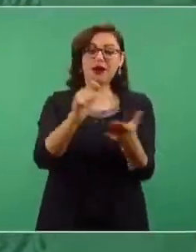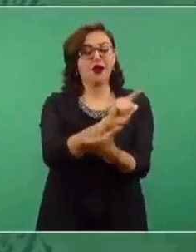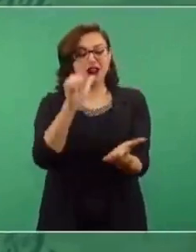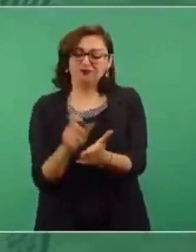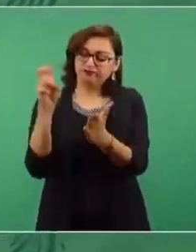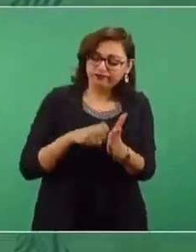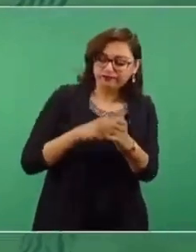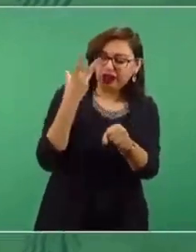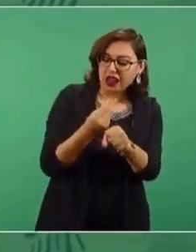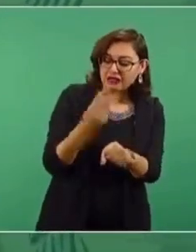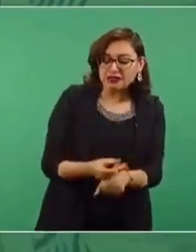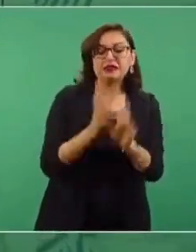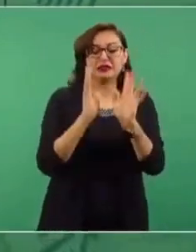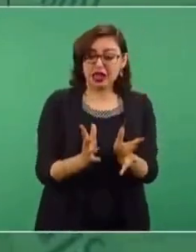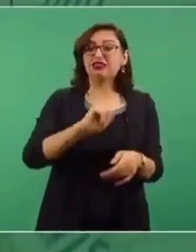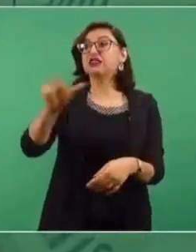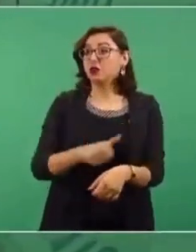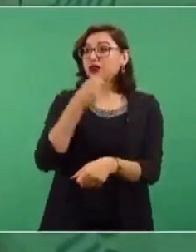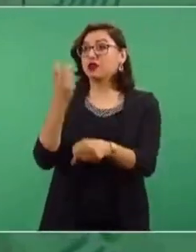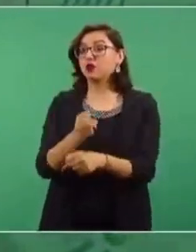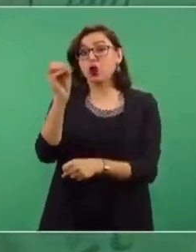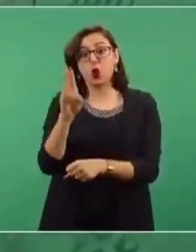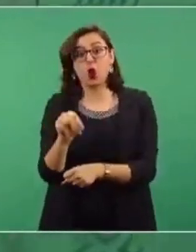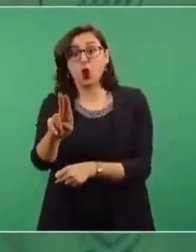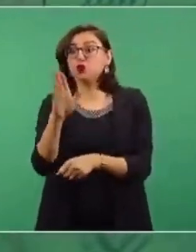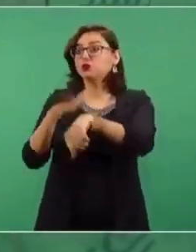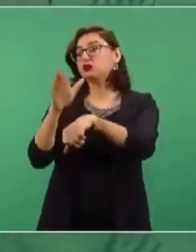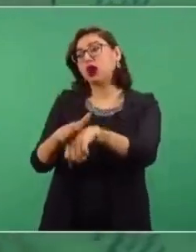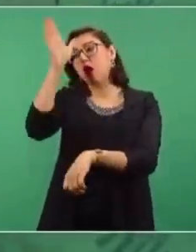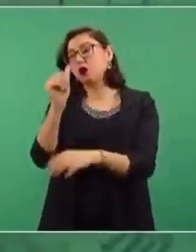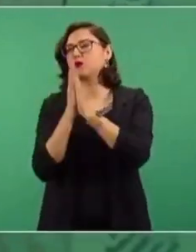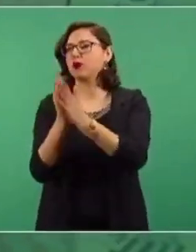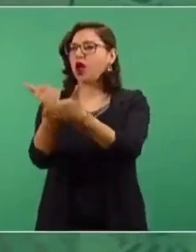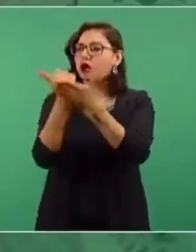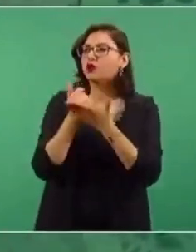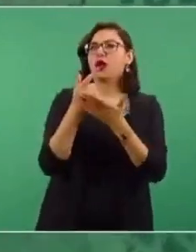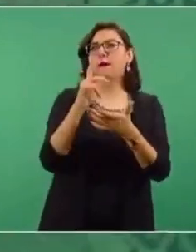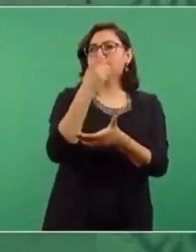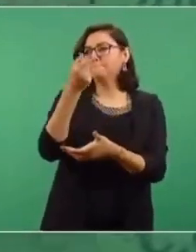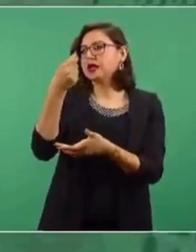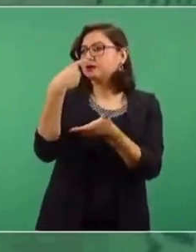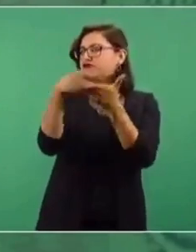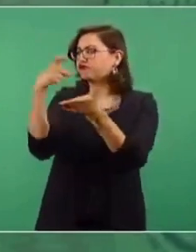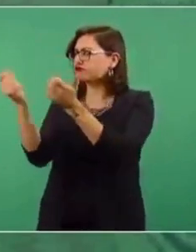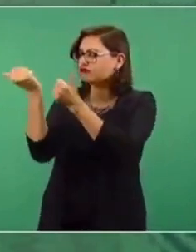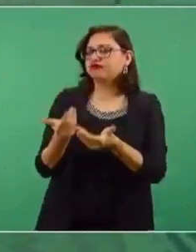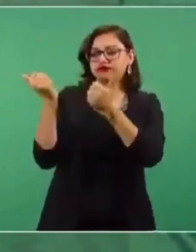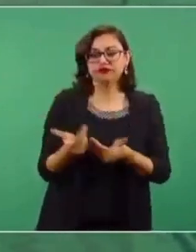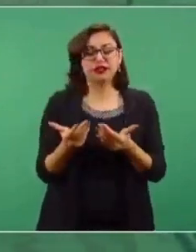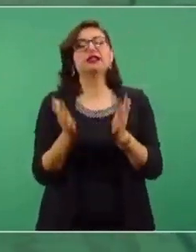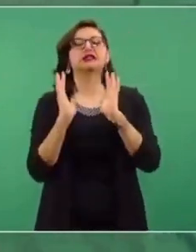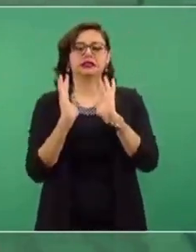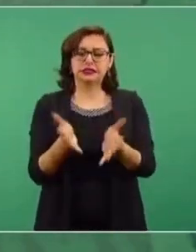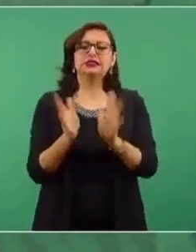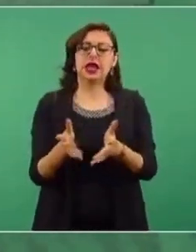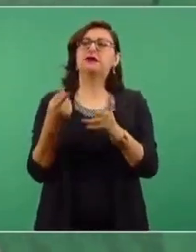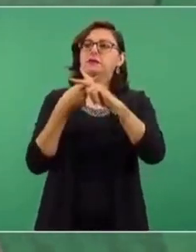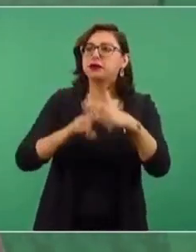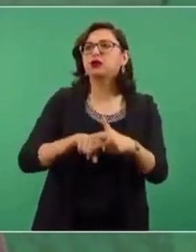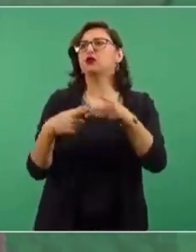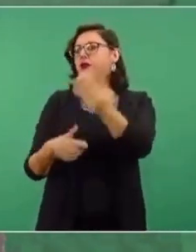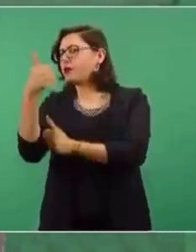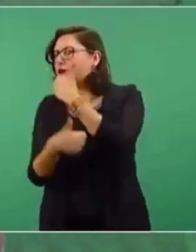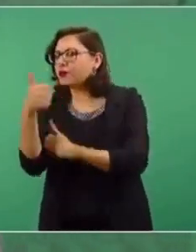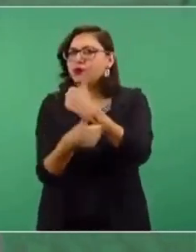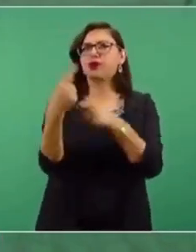De ahí que hicimos el convenio con la UNO para que ellos nos ayudaran a comprar todos los medicamentos. Y se está avanzando, ya se hicieron las primeras licitaciones,